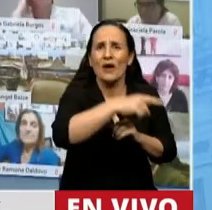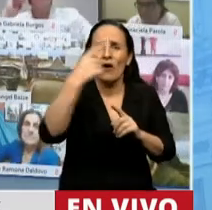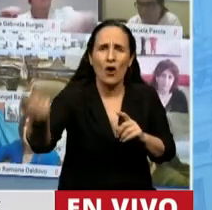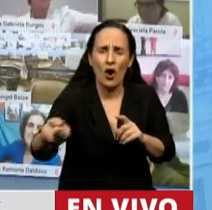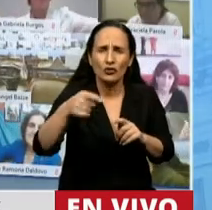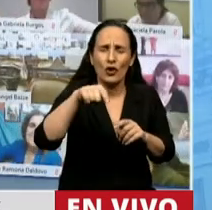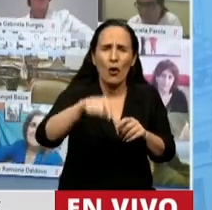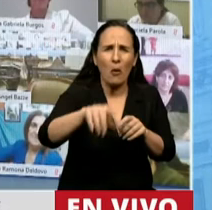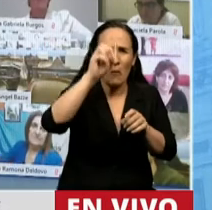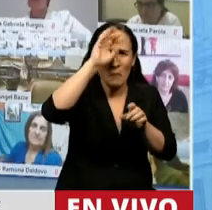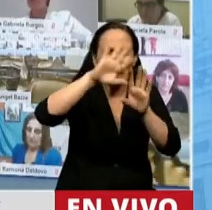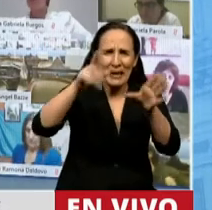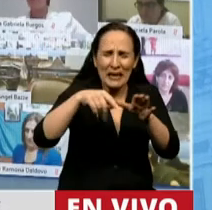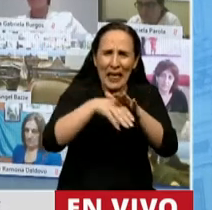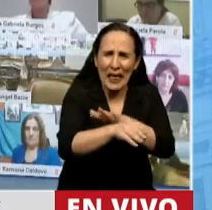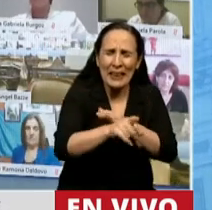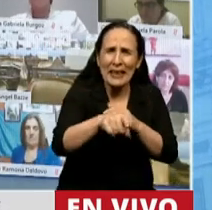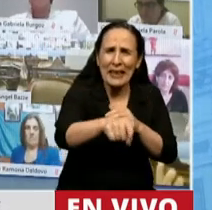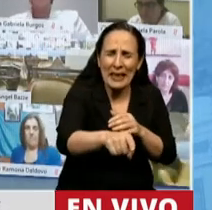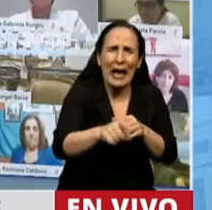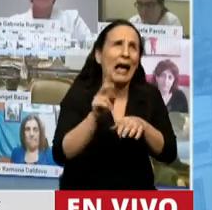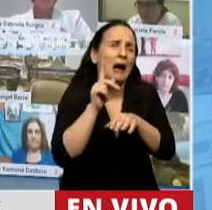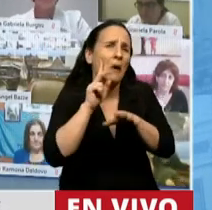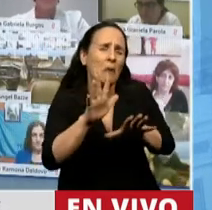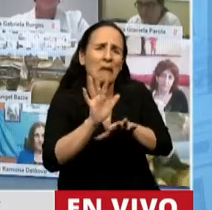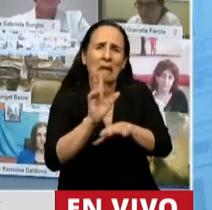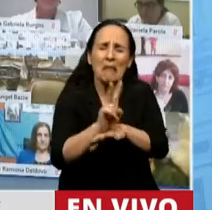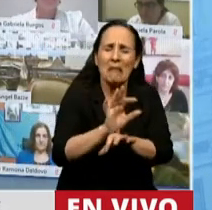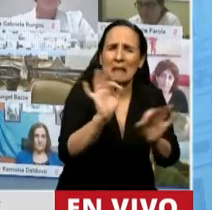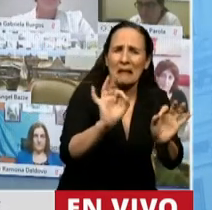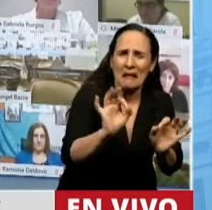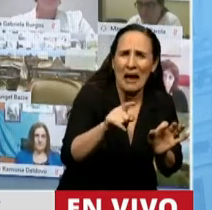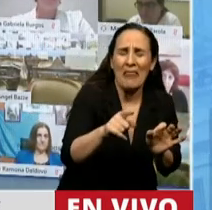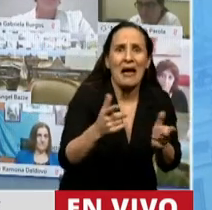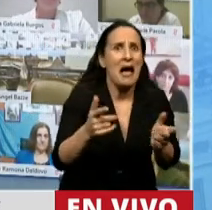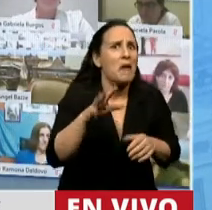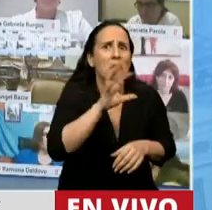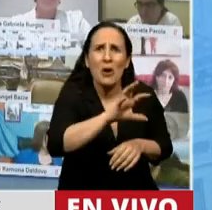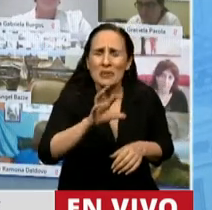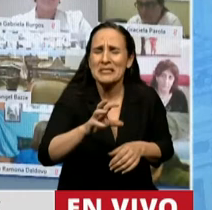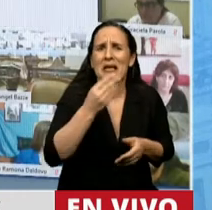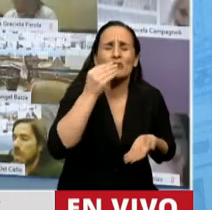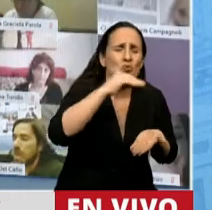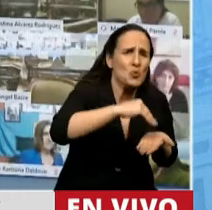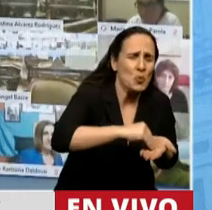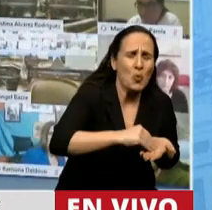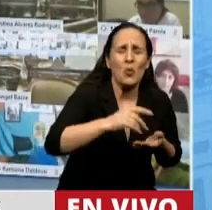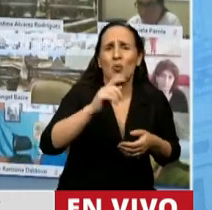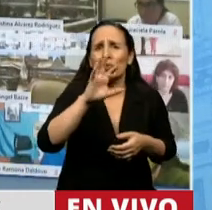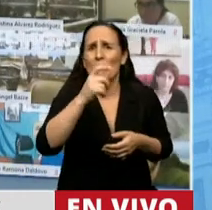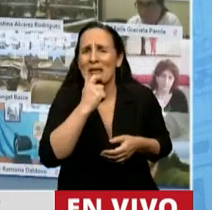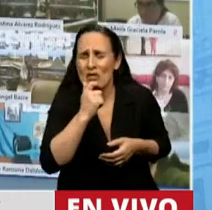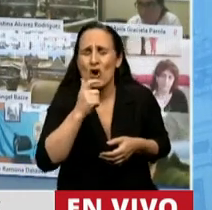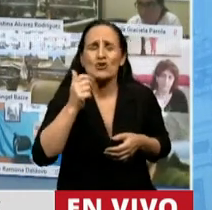como actividad esencial, pese a ser resistida en provincias como Mendoza, en Chubut, en Catamarca, en Jujuy.